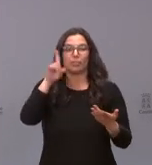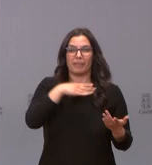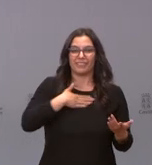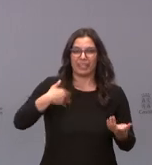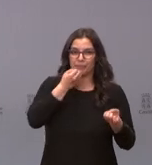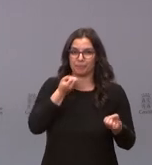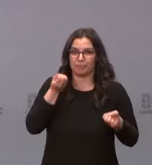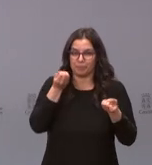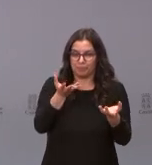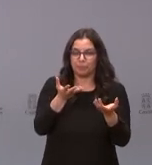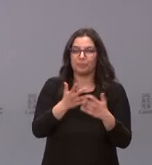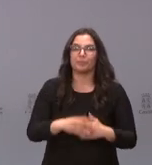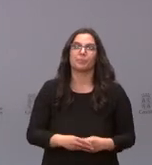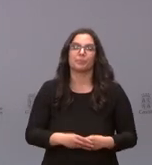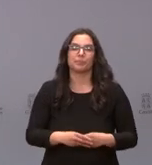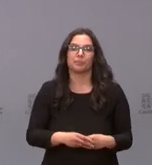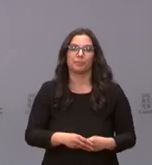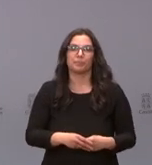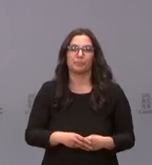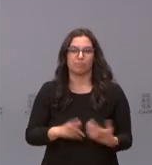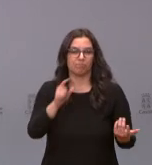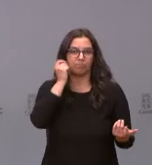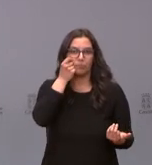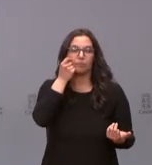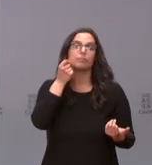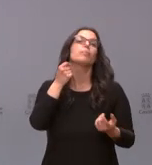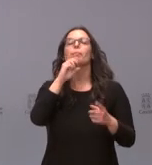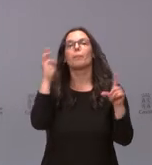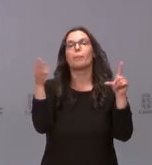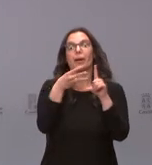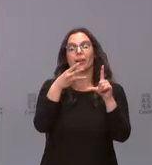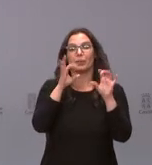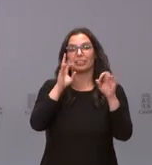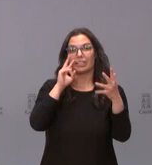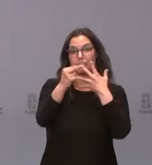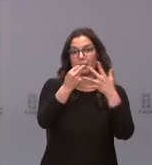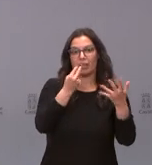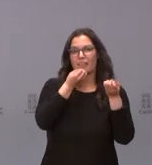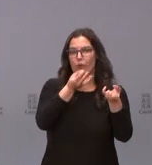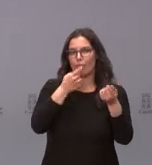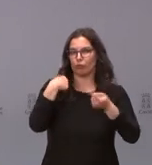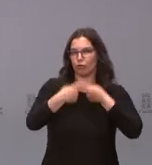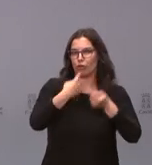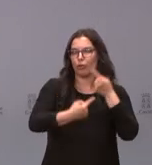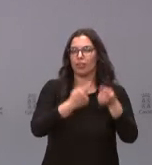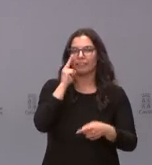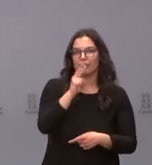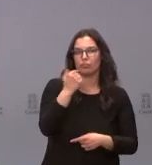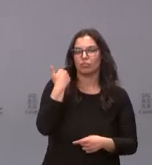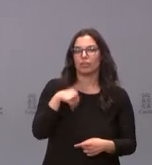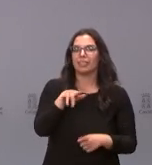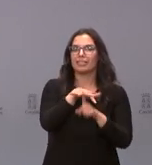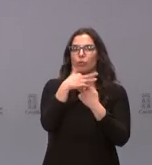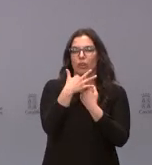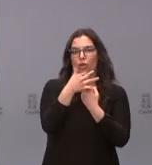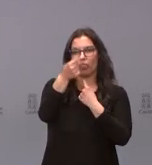que, bueno, como es conocido a través de nuestra página de transparencia y de la información diaria, la situación